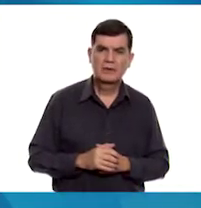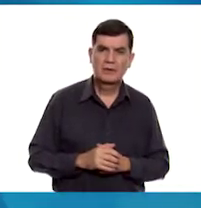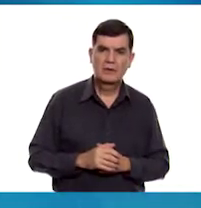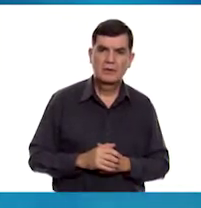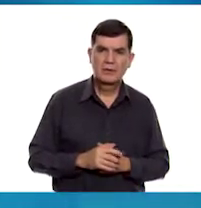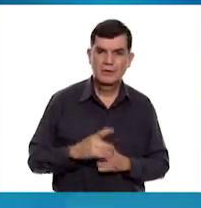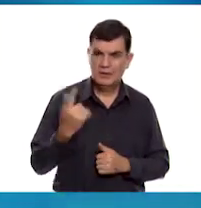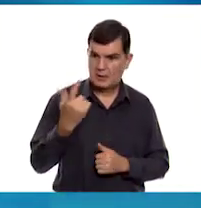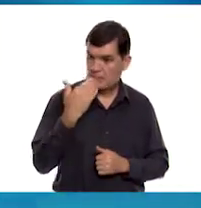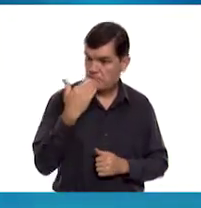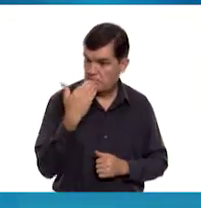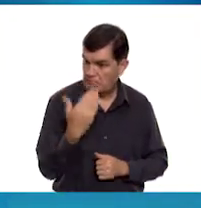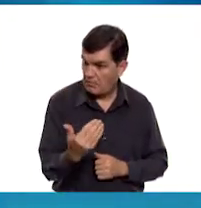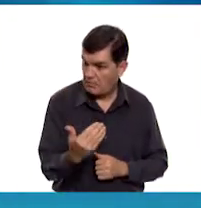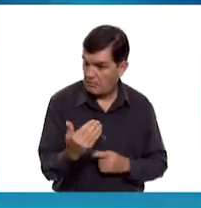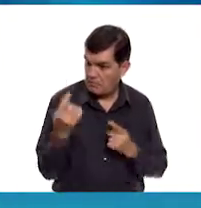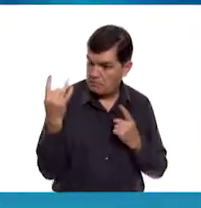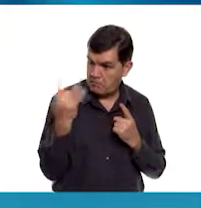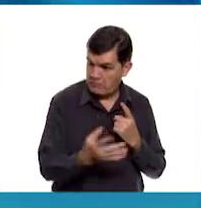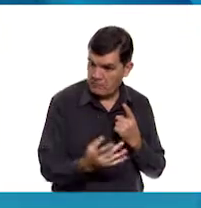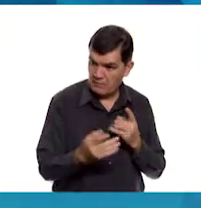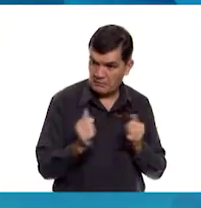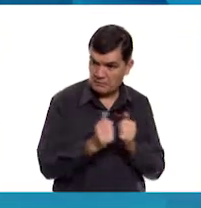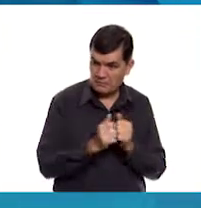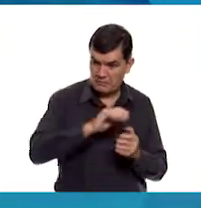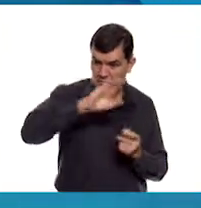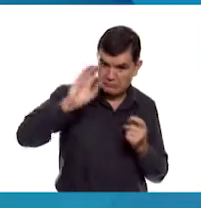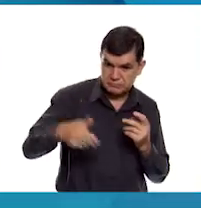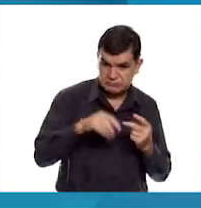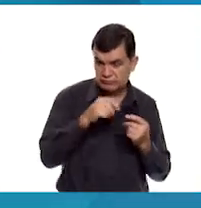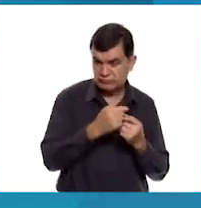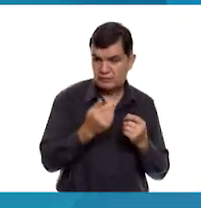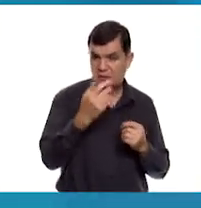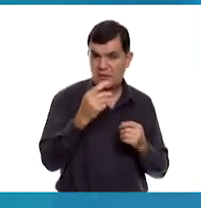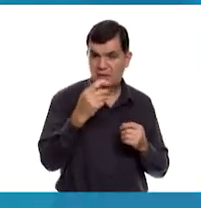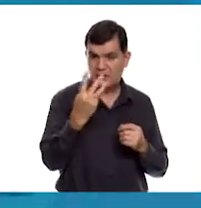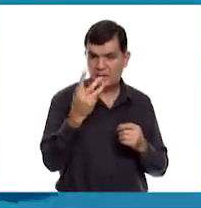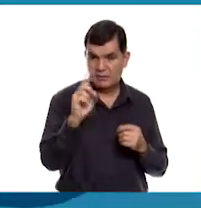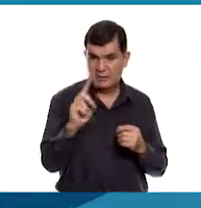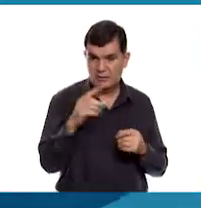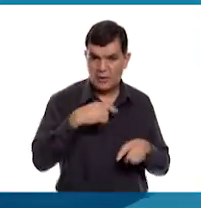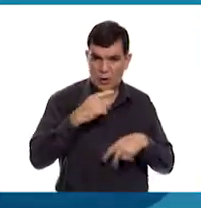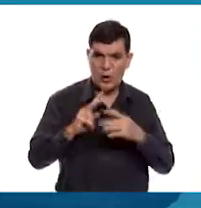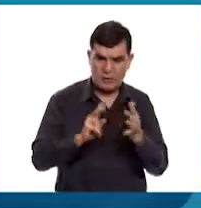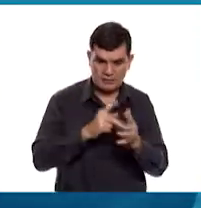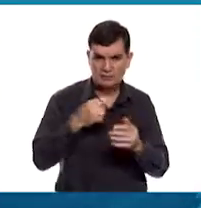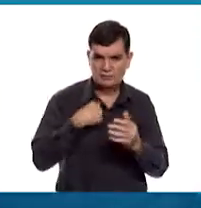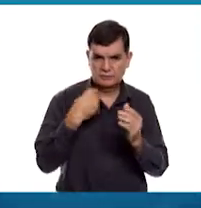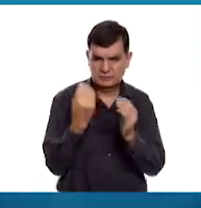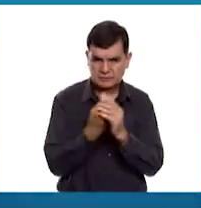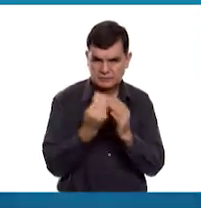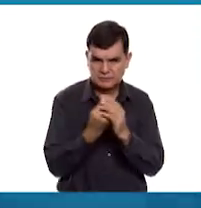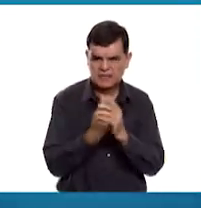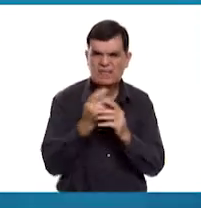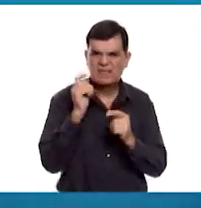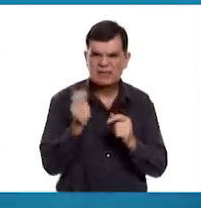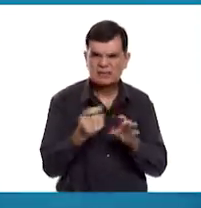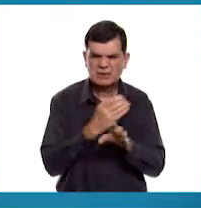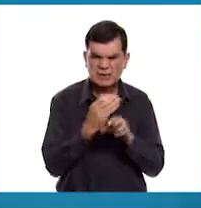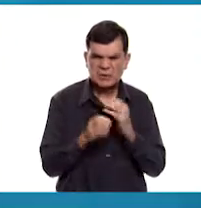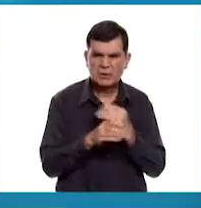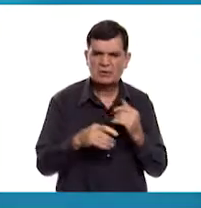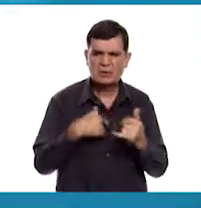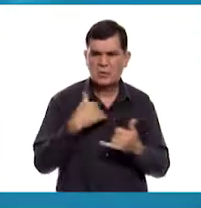¡Qué bien superado este reto de la ruleta tridimensional! Volvamos a la clase para ver qué otros